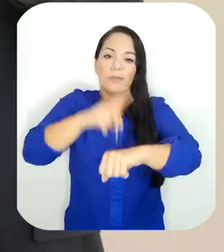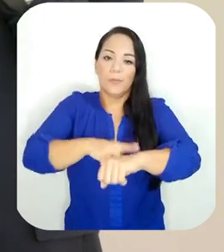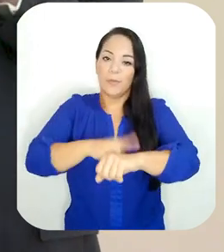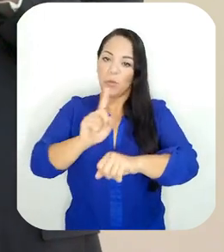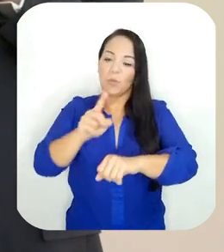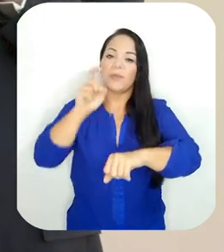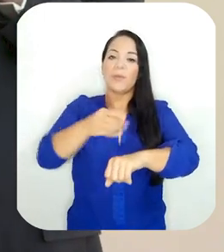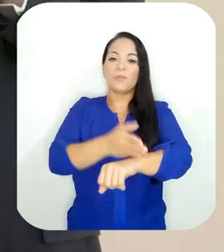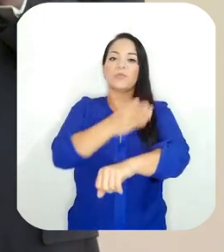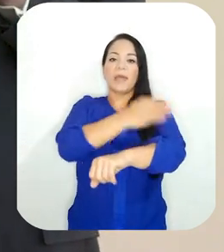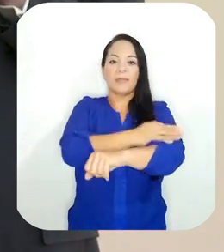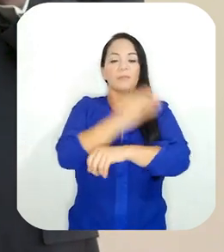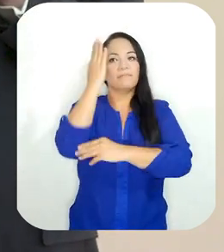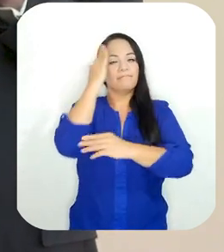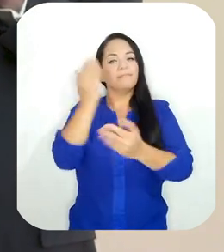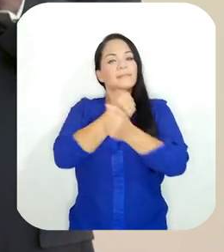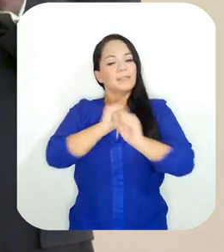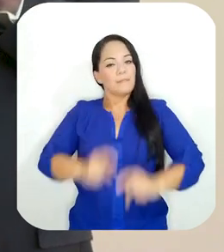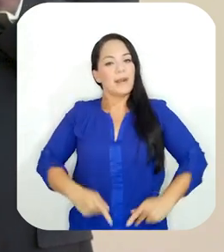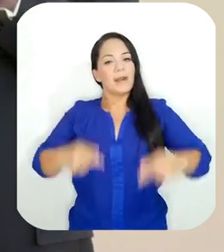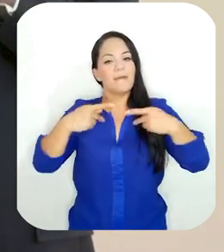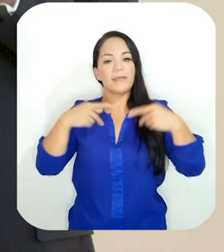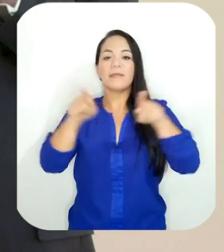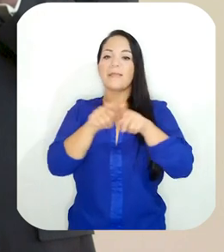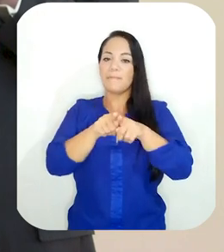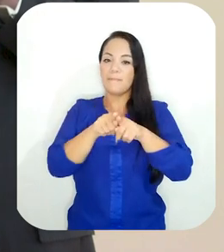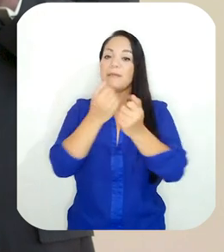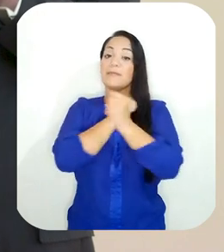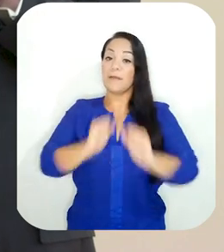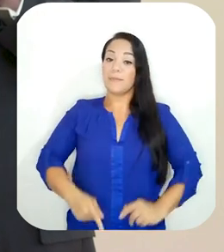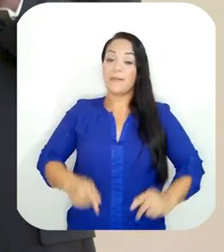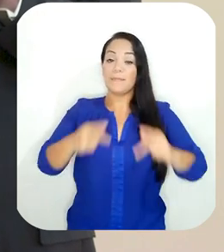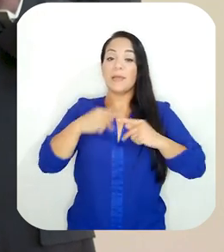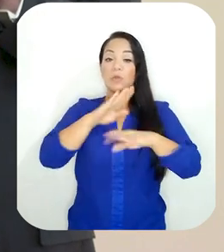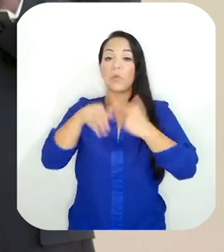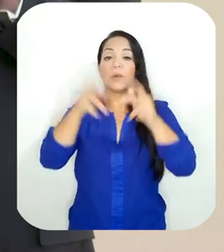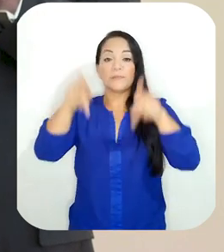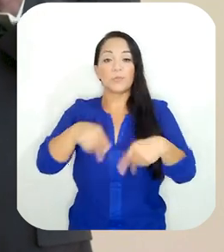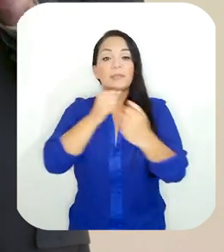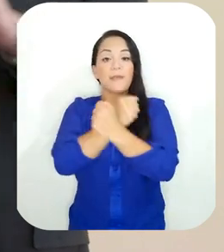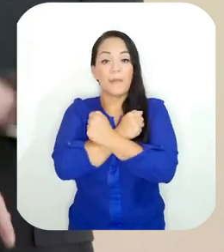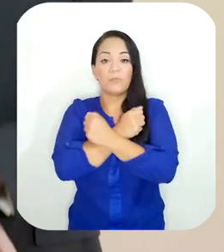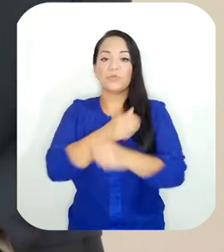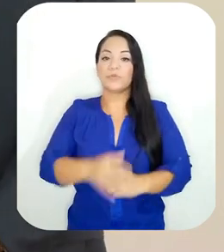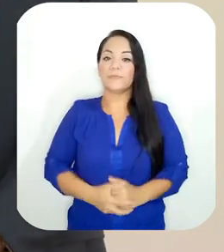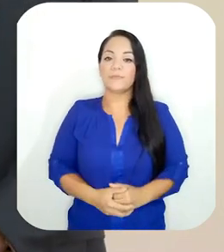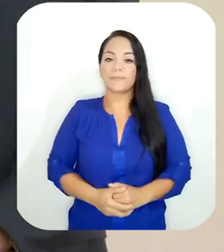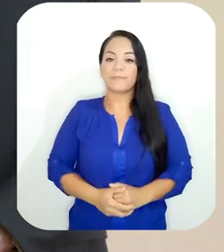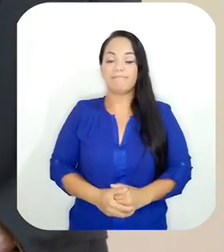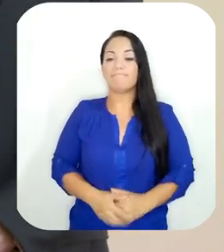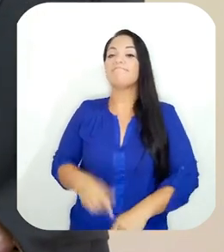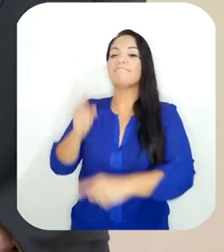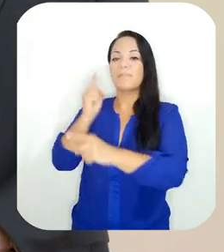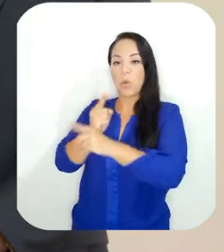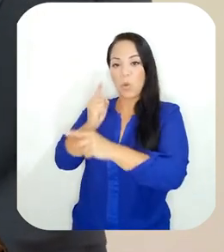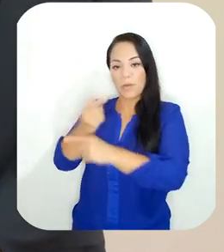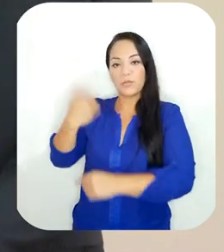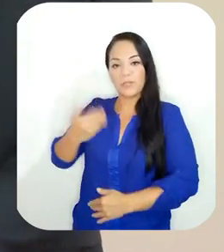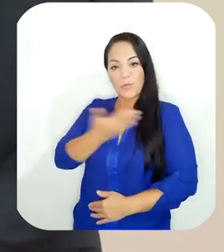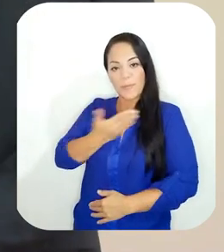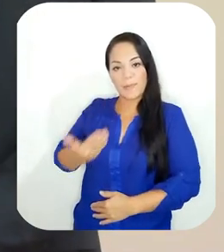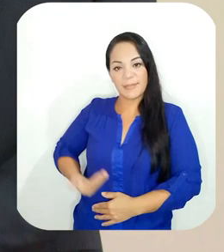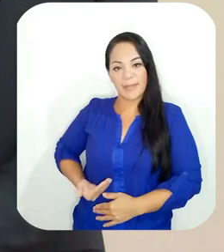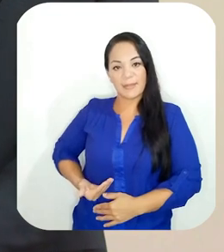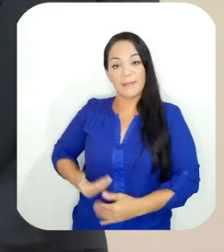saber cómo salvar su vida y la de todos sus seres queridos. Así es, señor